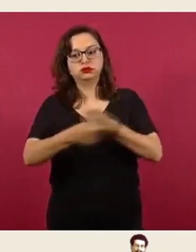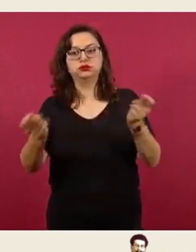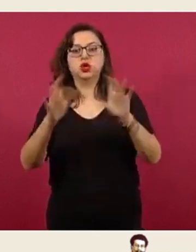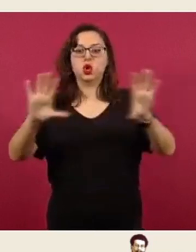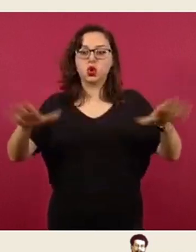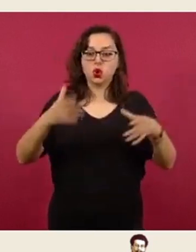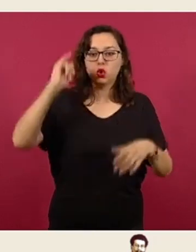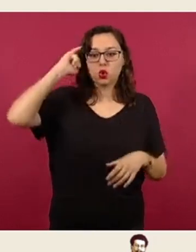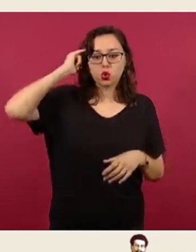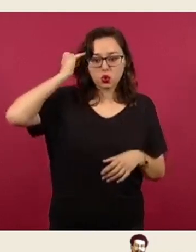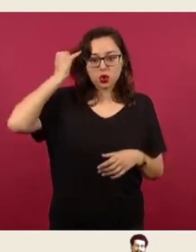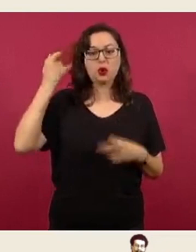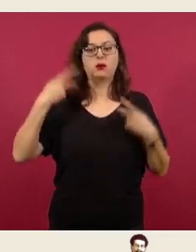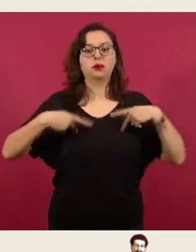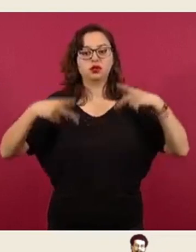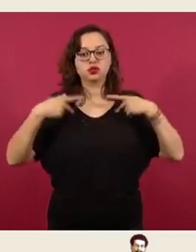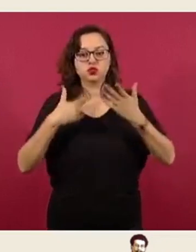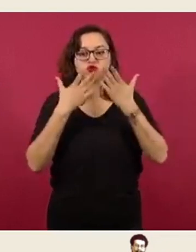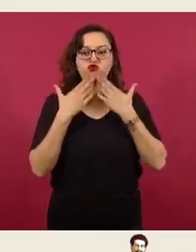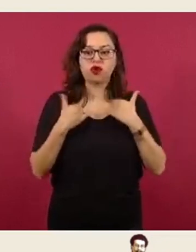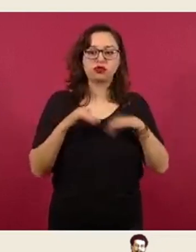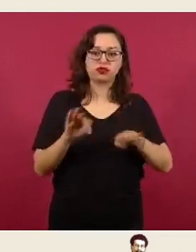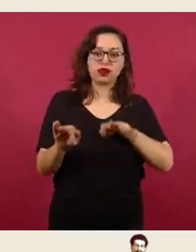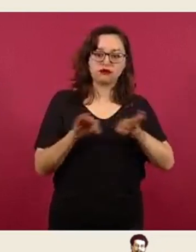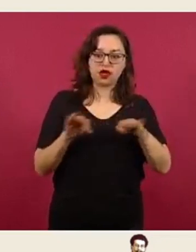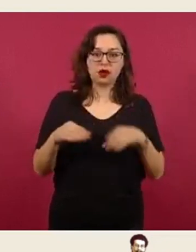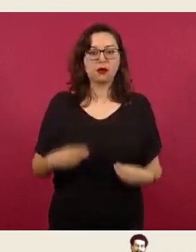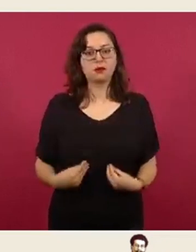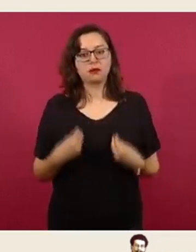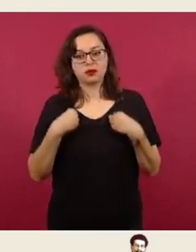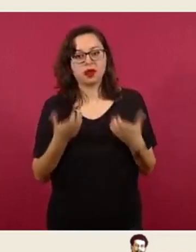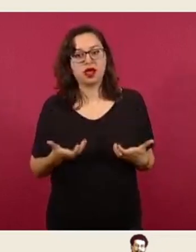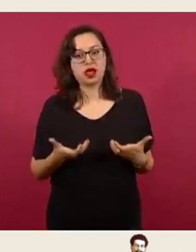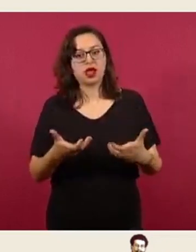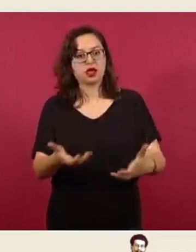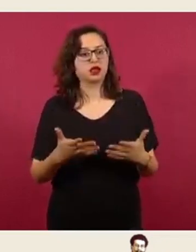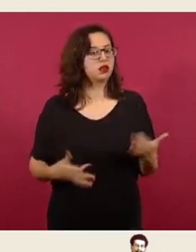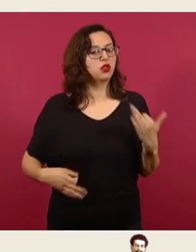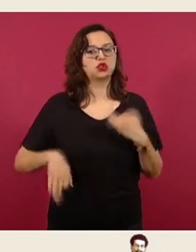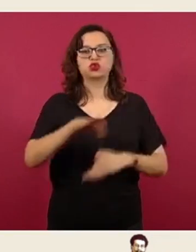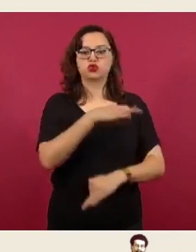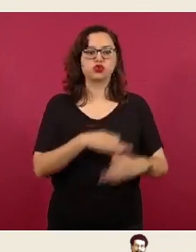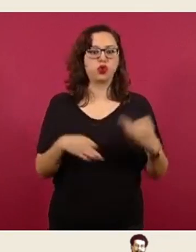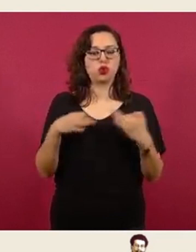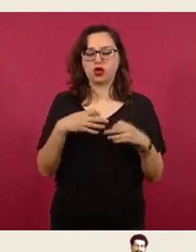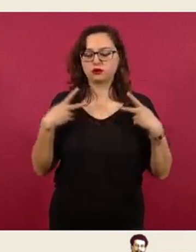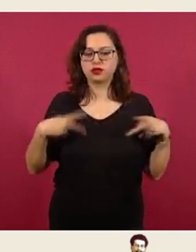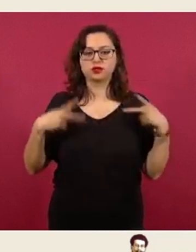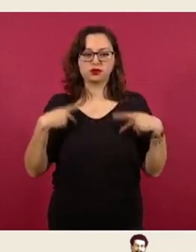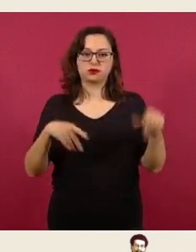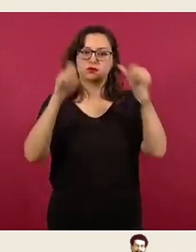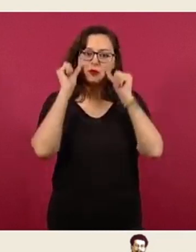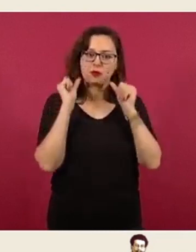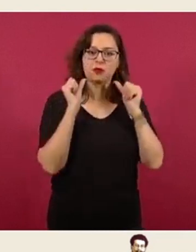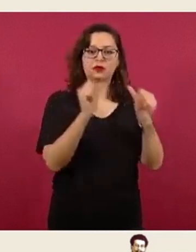indígenas, a personas desempleadas, a personas viviendo en condiciones de calle, a todas las poblaciones que fue necesario vacunar.